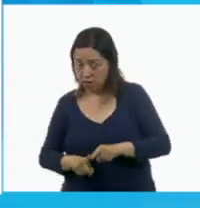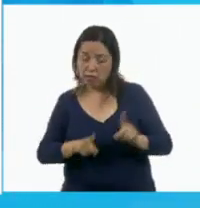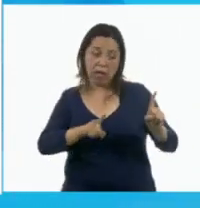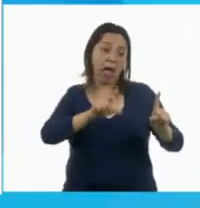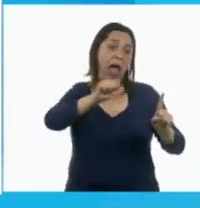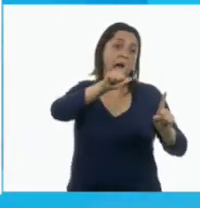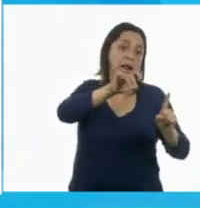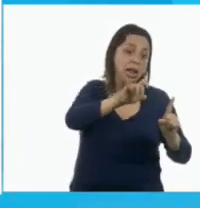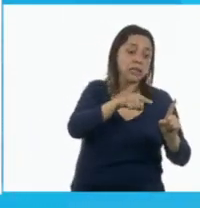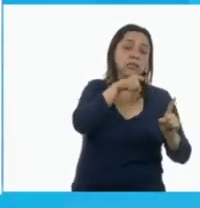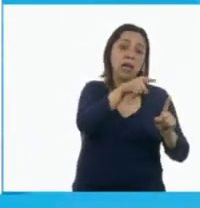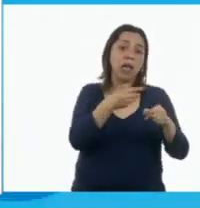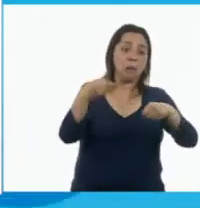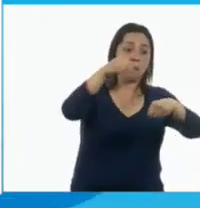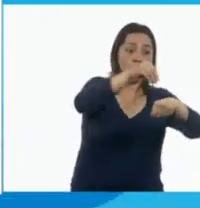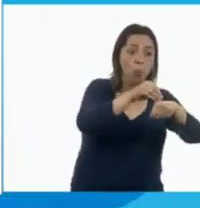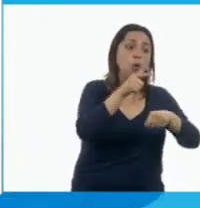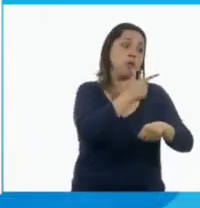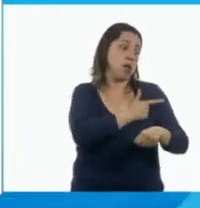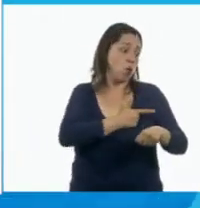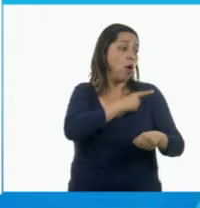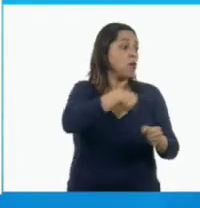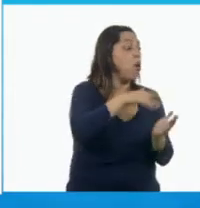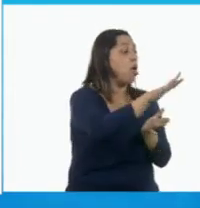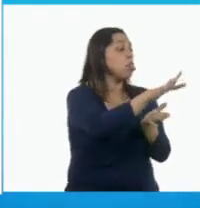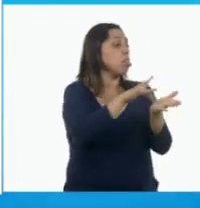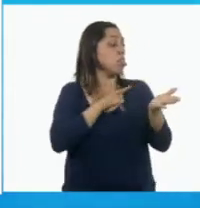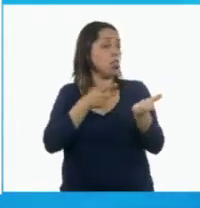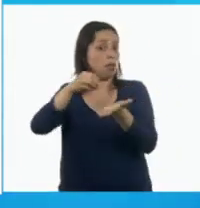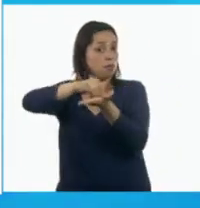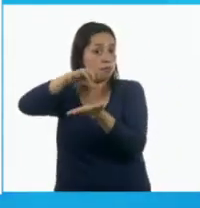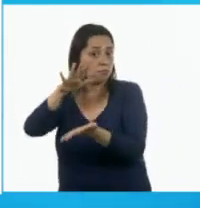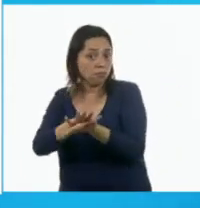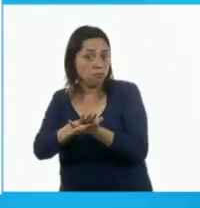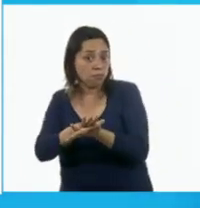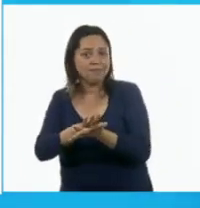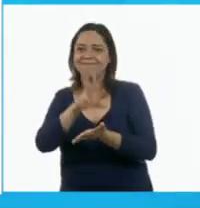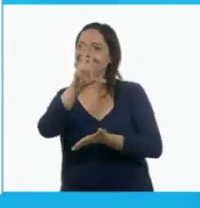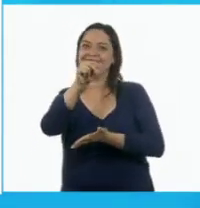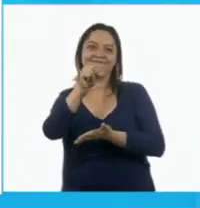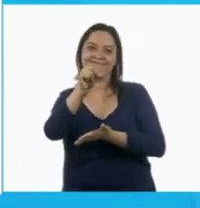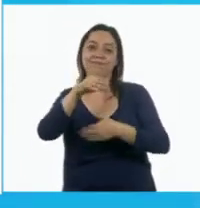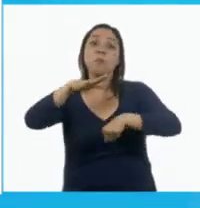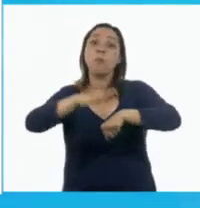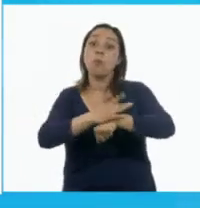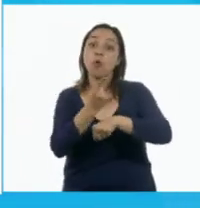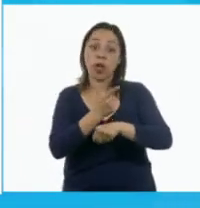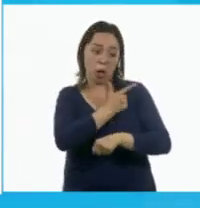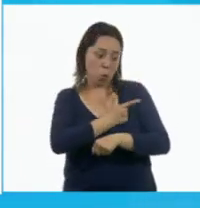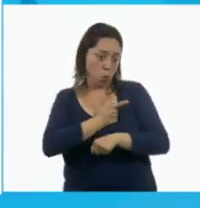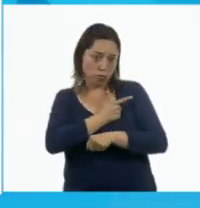lo que a le gusta jugar o lo que le gusta vestir, porque nuestros gustos son muy, muy diferentes.